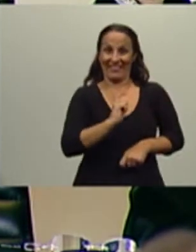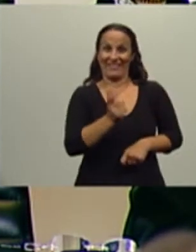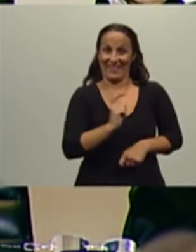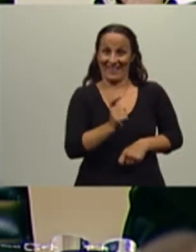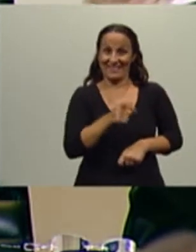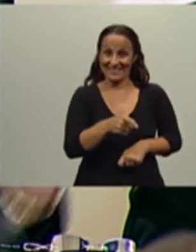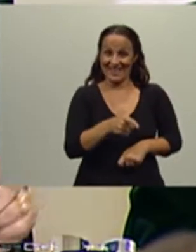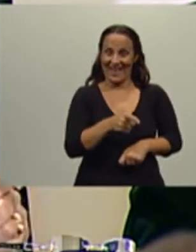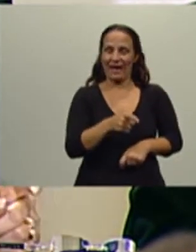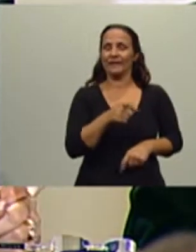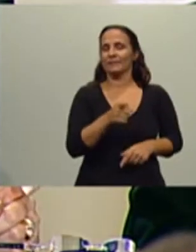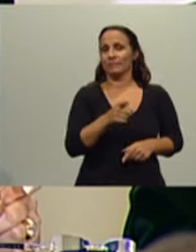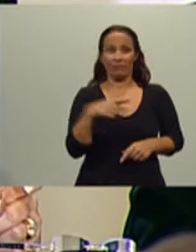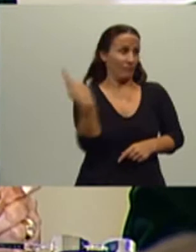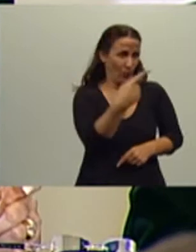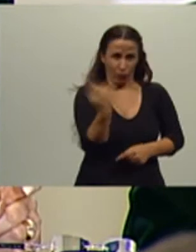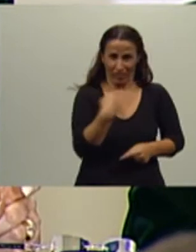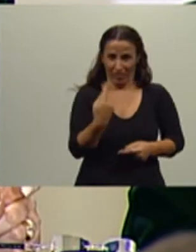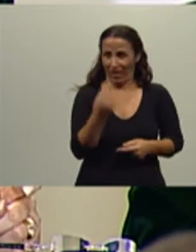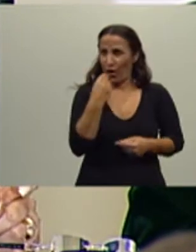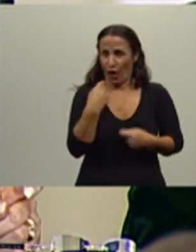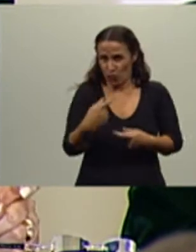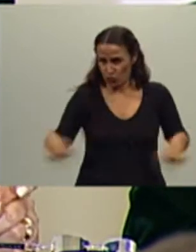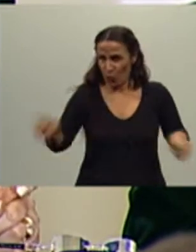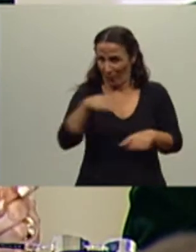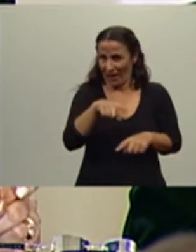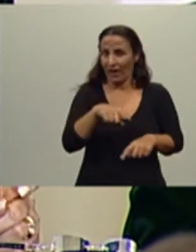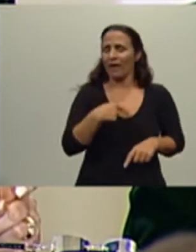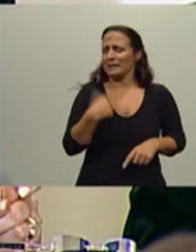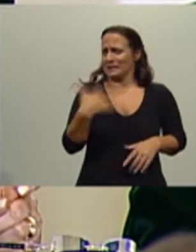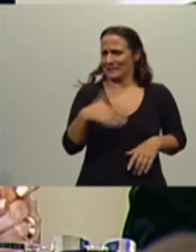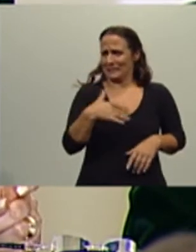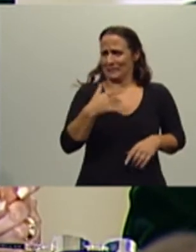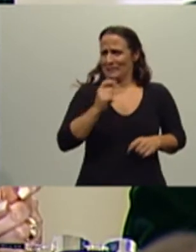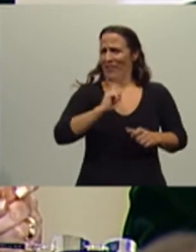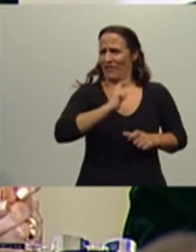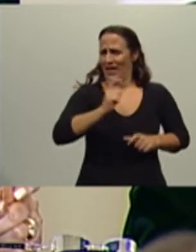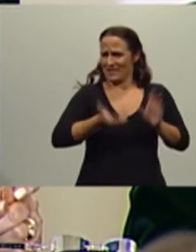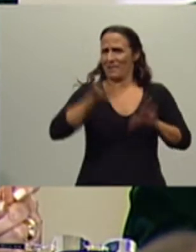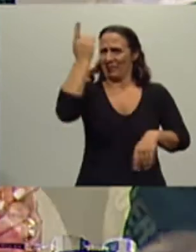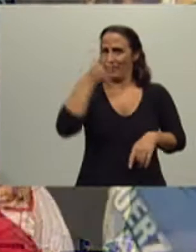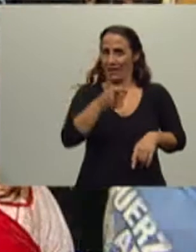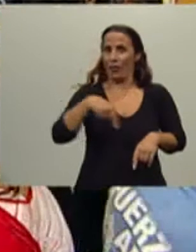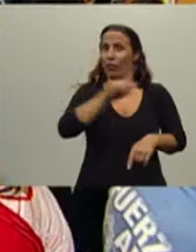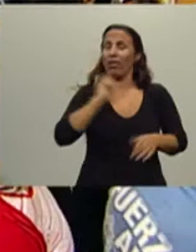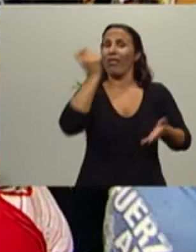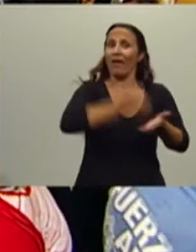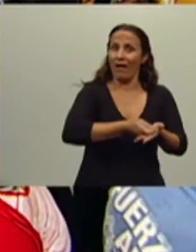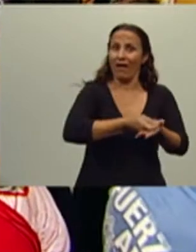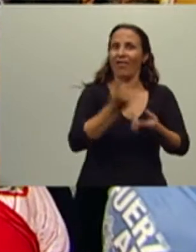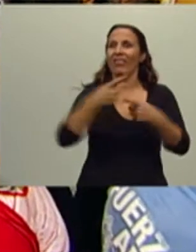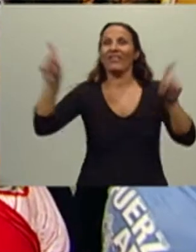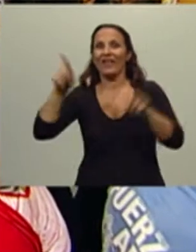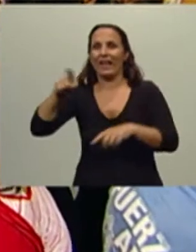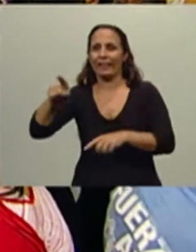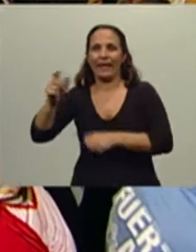consumo, que son todos ustedes los que consumen, es muchísimo, muchísimo más alto lo que le pueden cobrar a ustedes que lo que le pueden